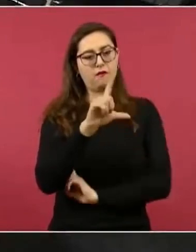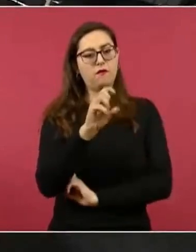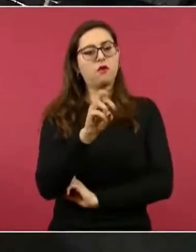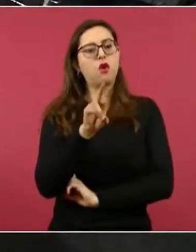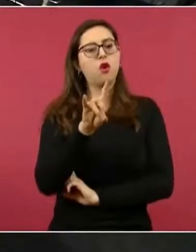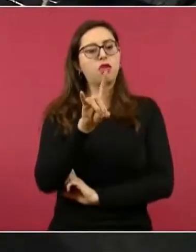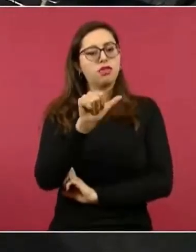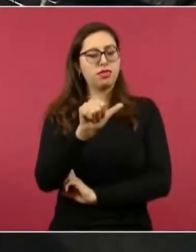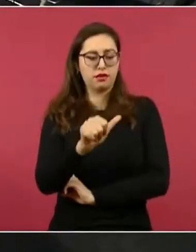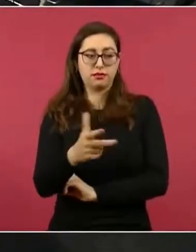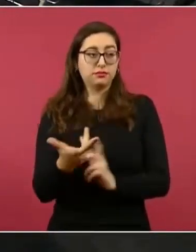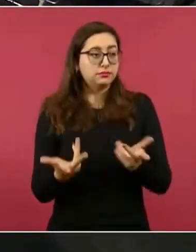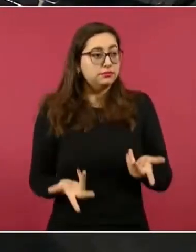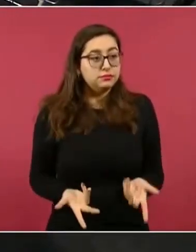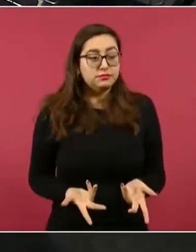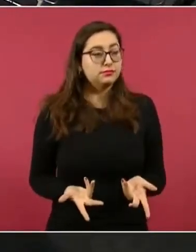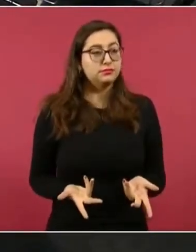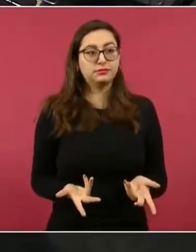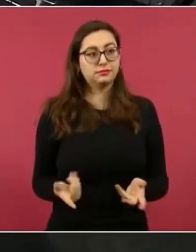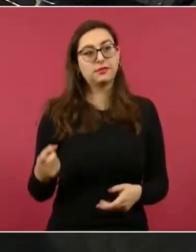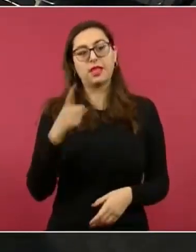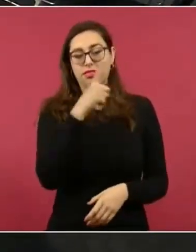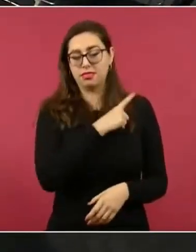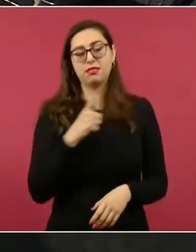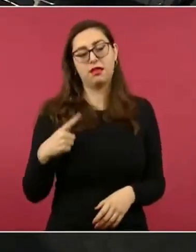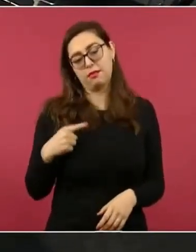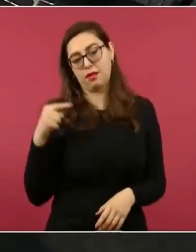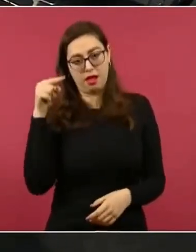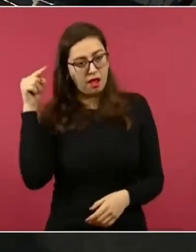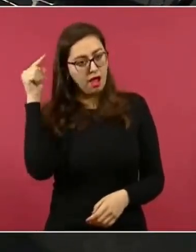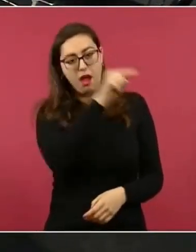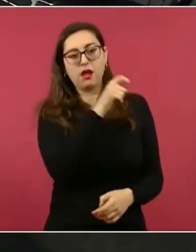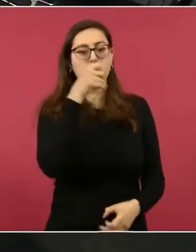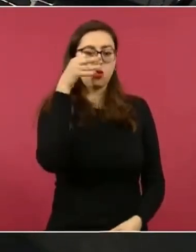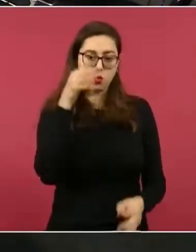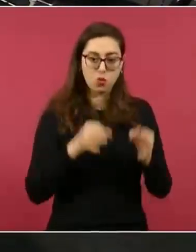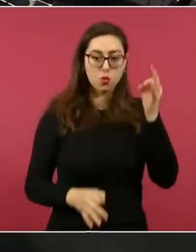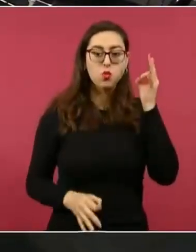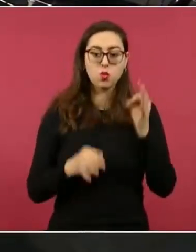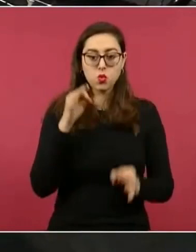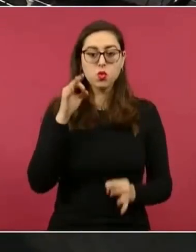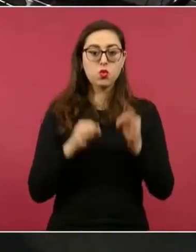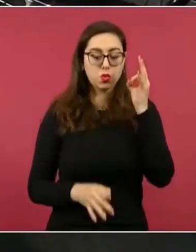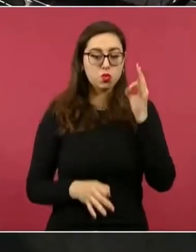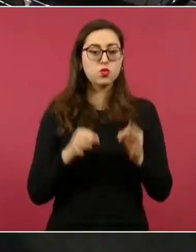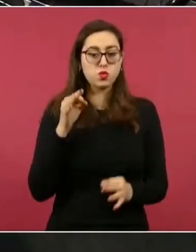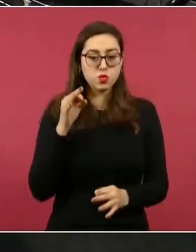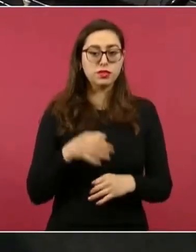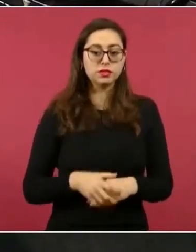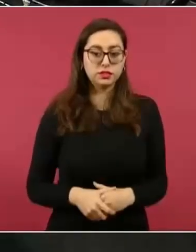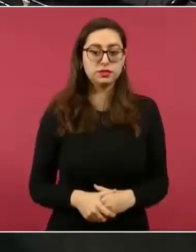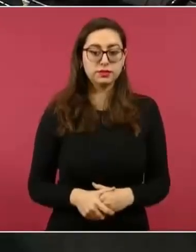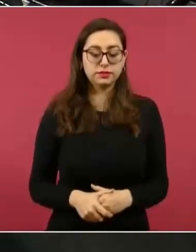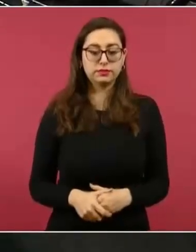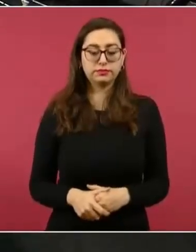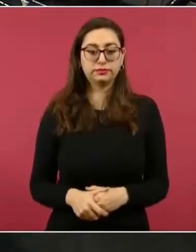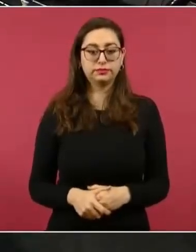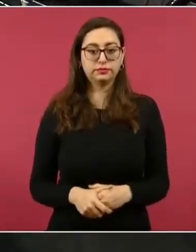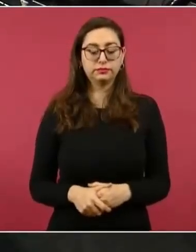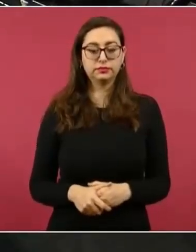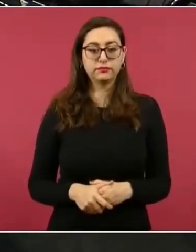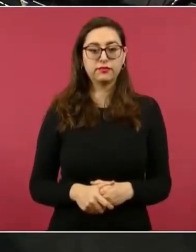llevado a Miami,